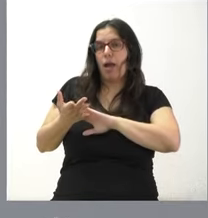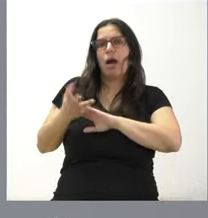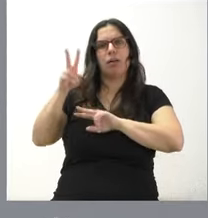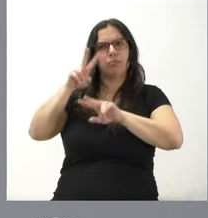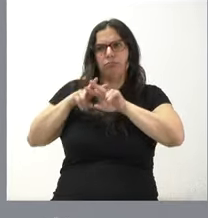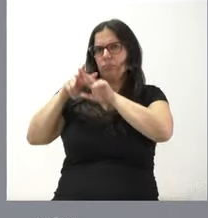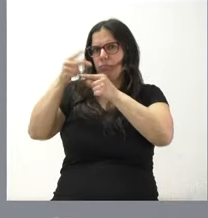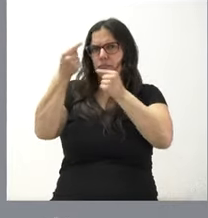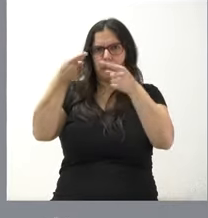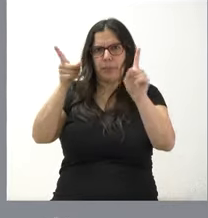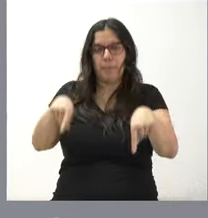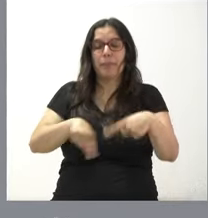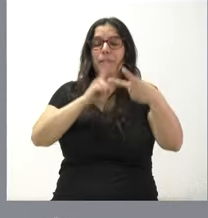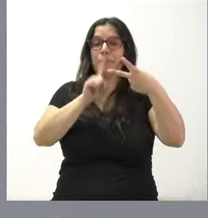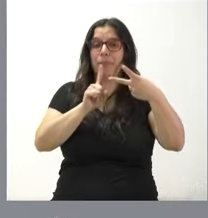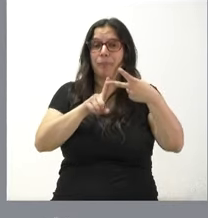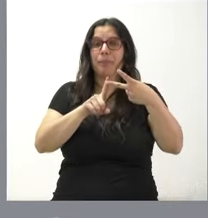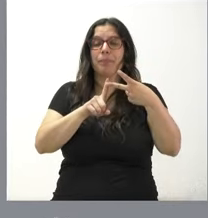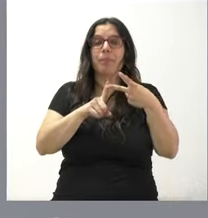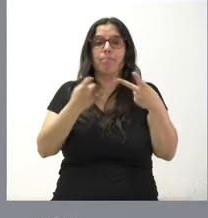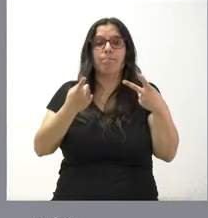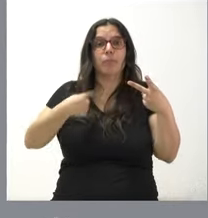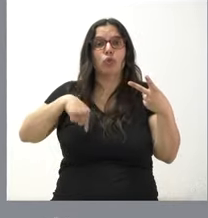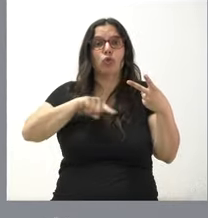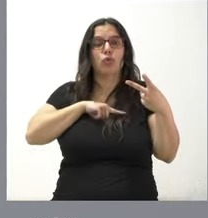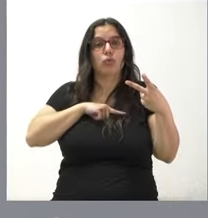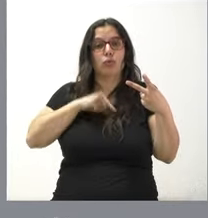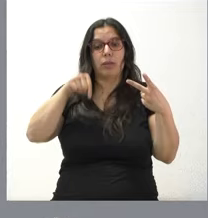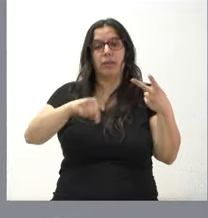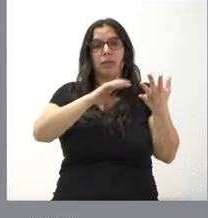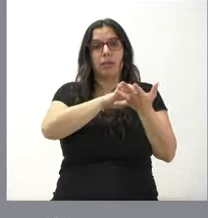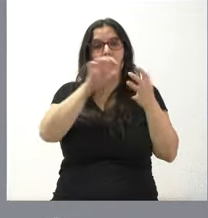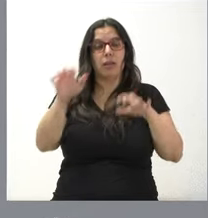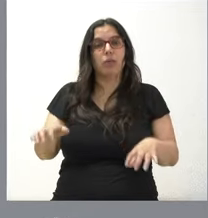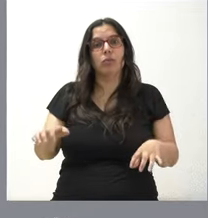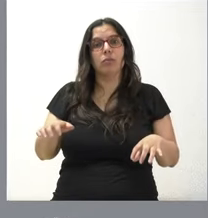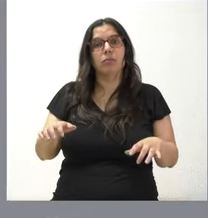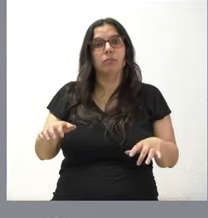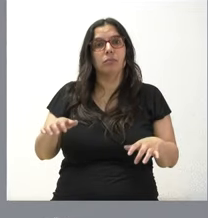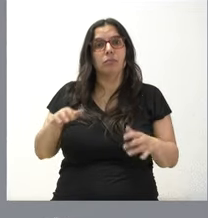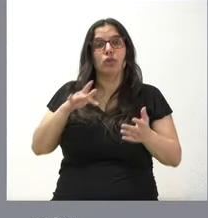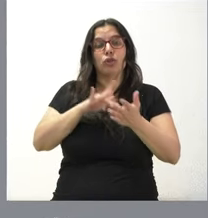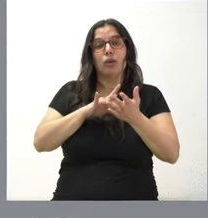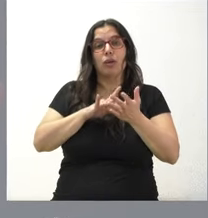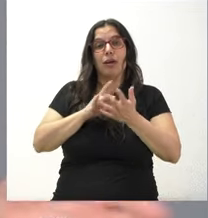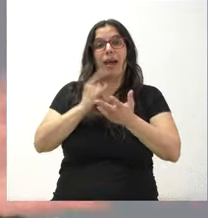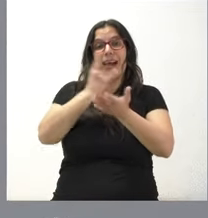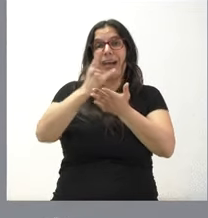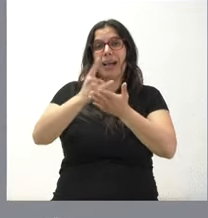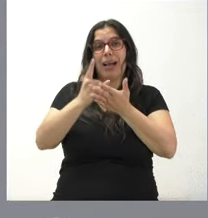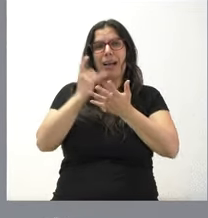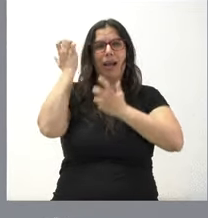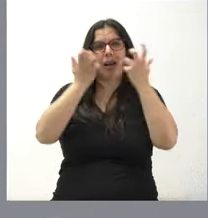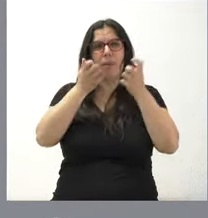toda seguridad. Y, en segundo lugar, también que nosotros en Castilla y León tenemos un número de producción de carne muy relevante,